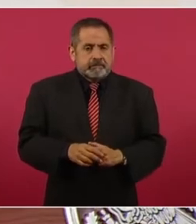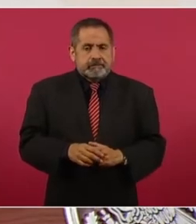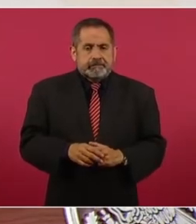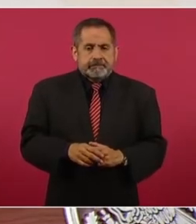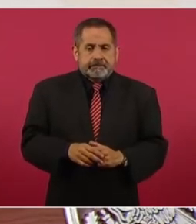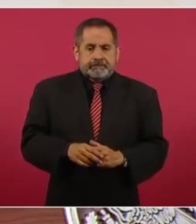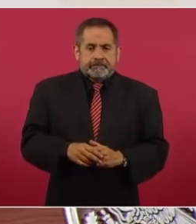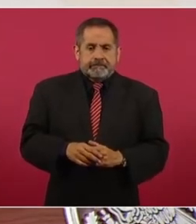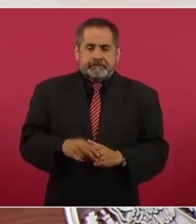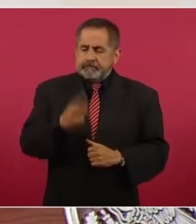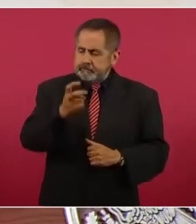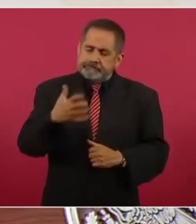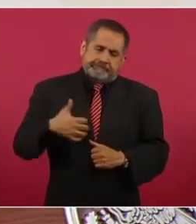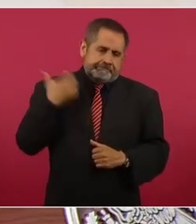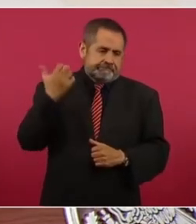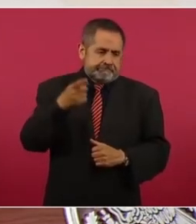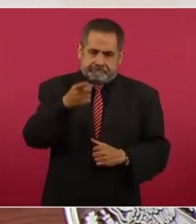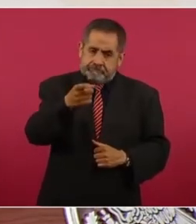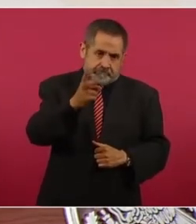Eso sí,